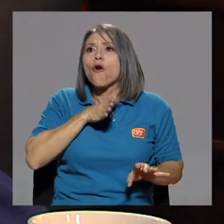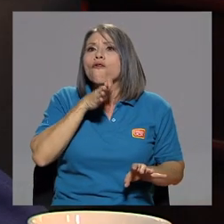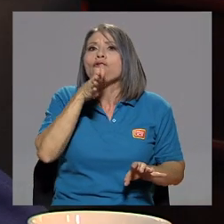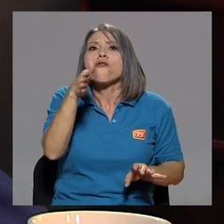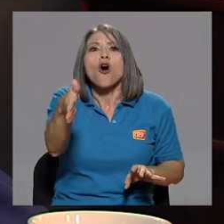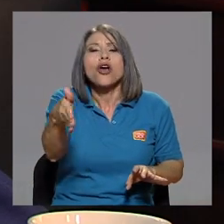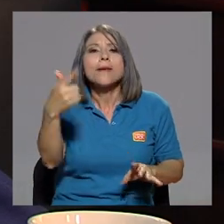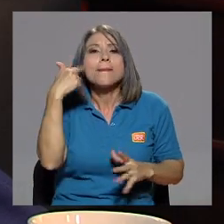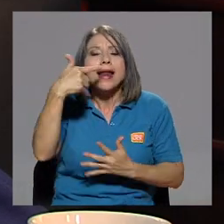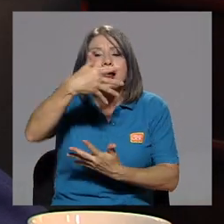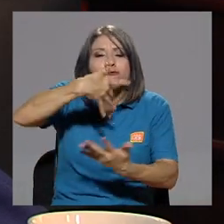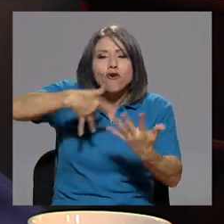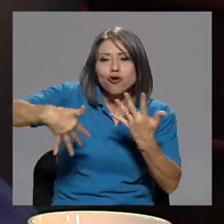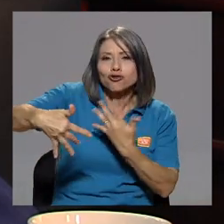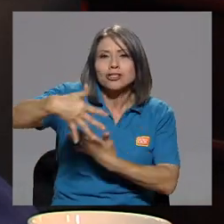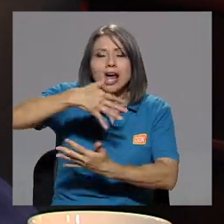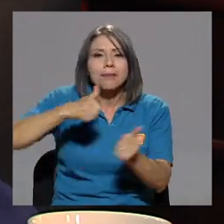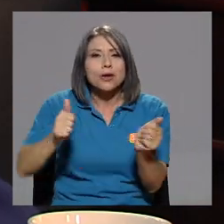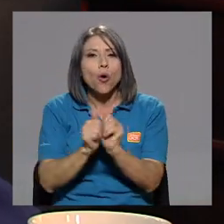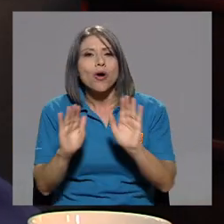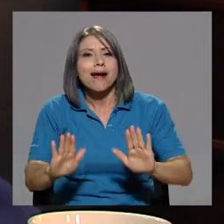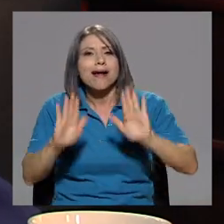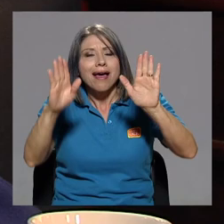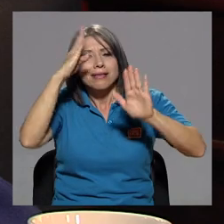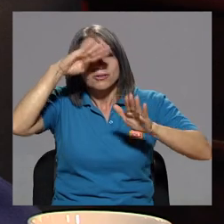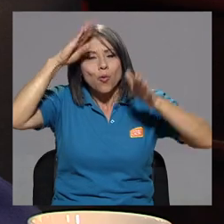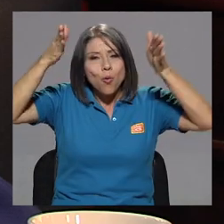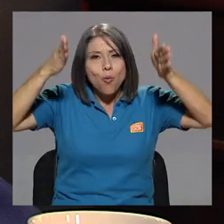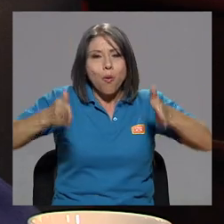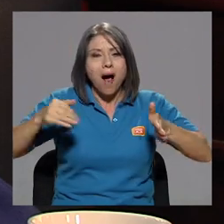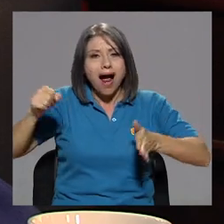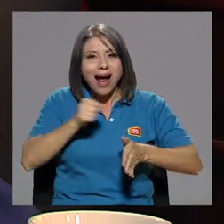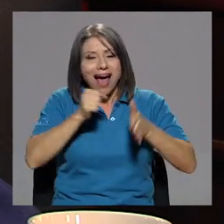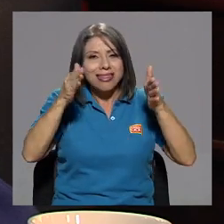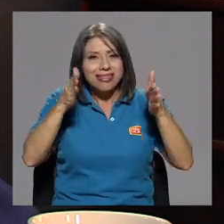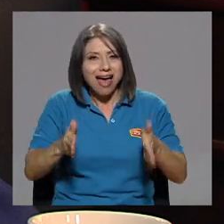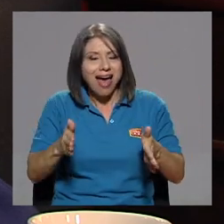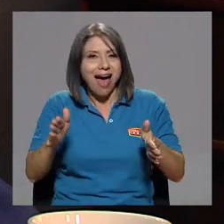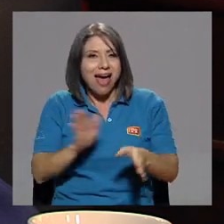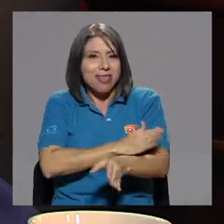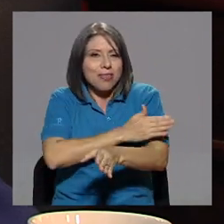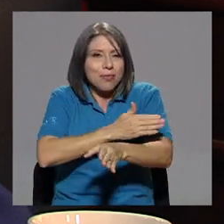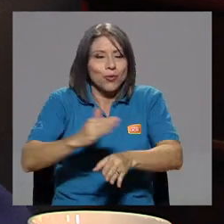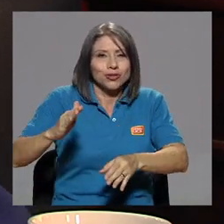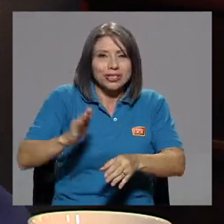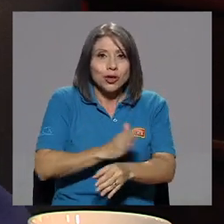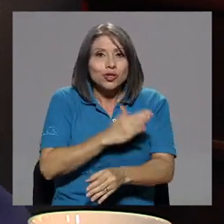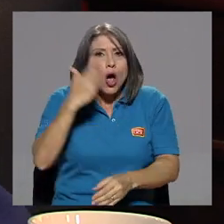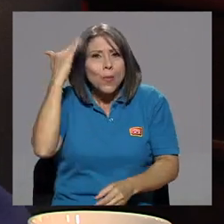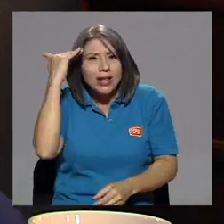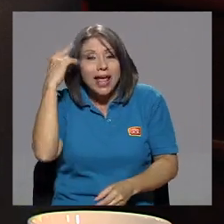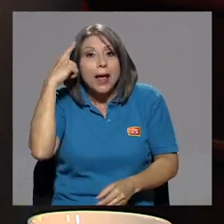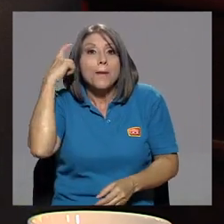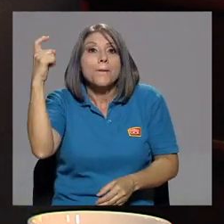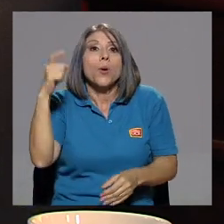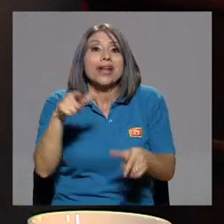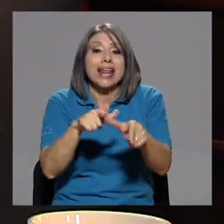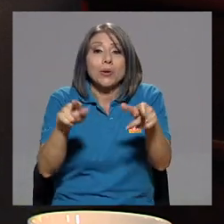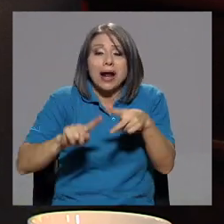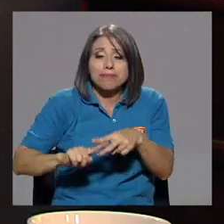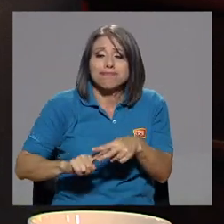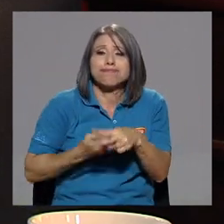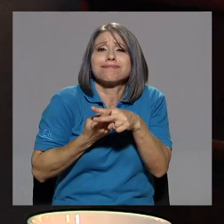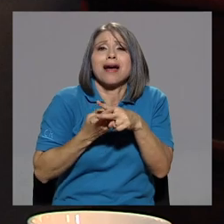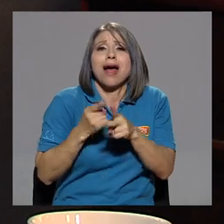rozarme con grandes cubanos, cantantes y músicos. ¿Por qué? Porque la cuna del bolero es Cuba.